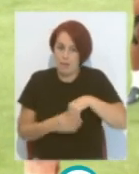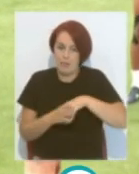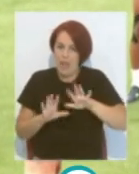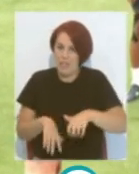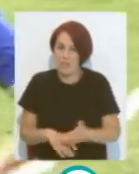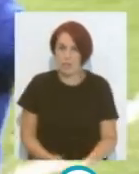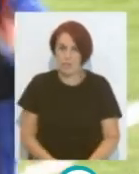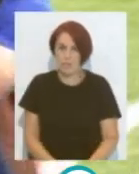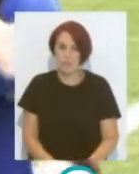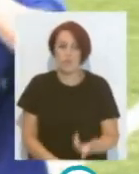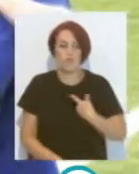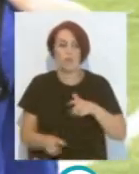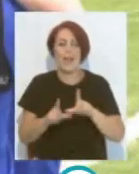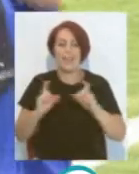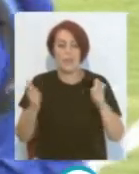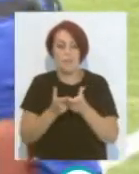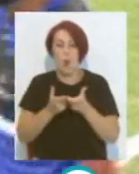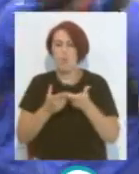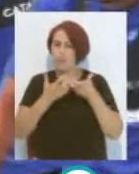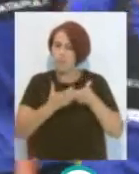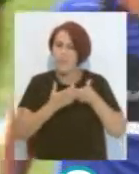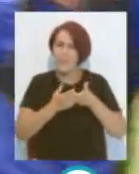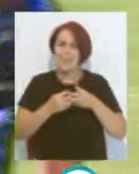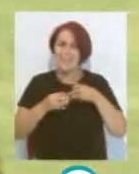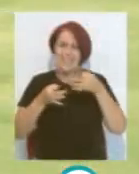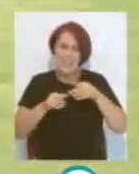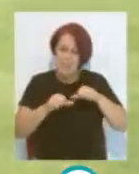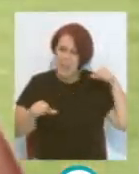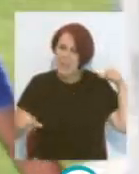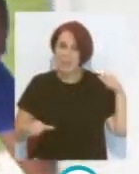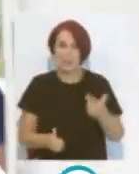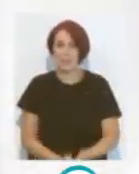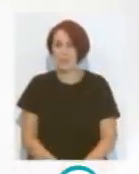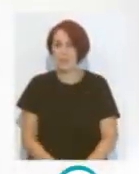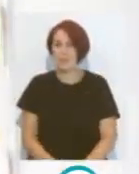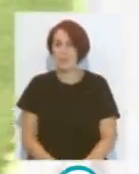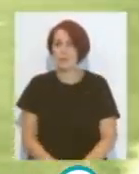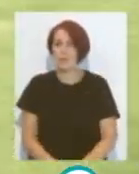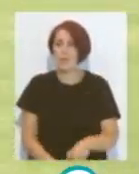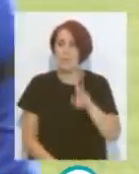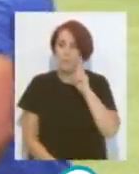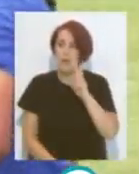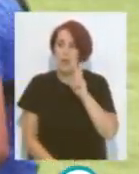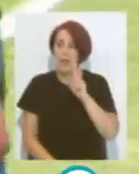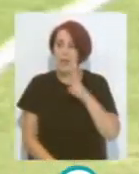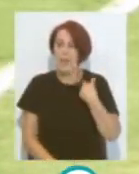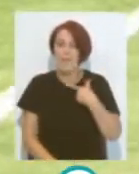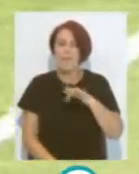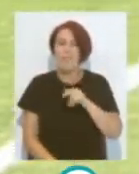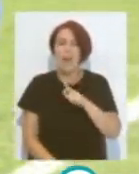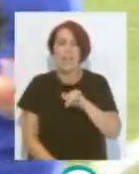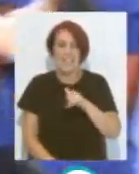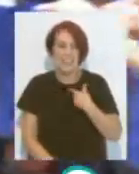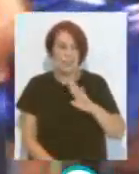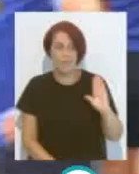Podemos decir Que es un equipo Que siempre Ha sido luchador Y ahí Vemos como James Johnson Le da una colleja A Fali Porque